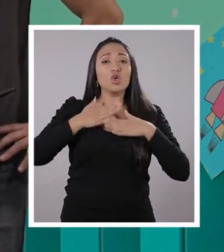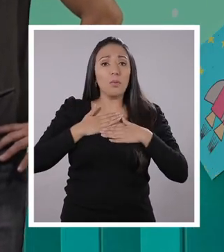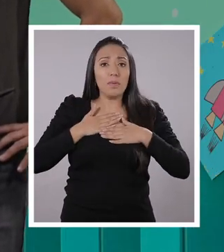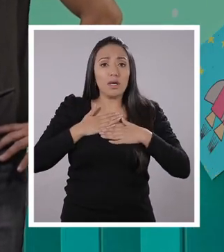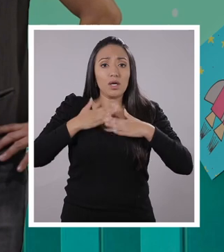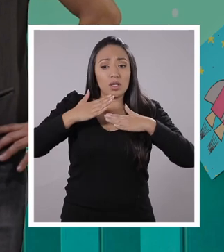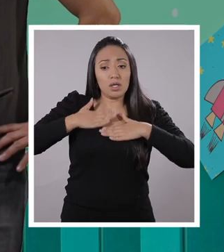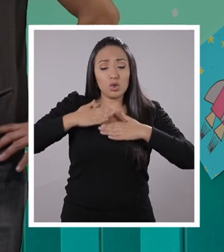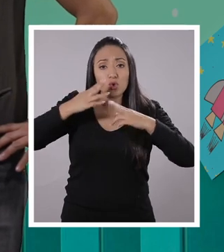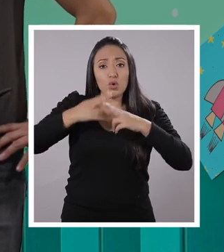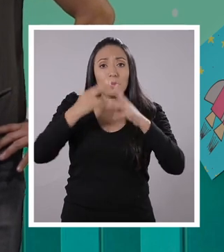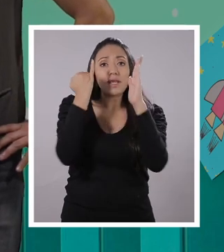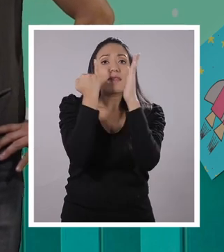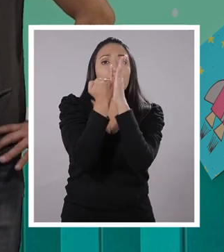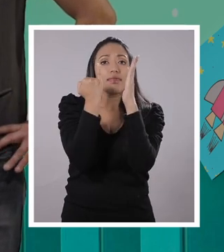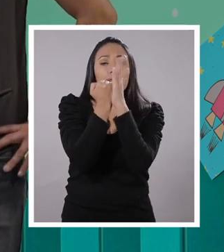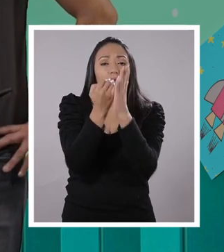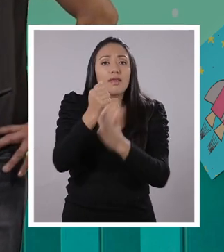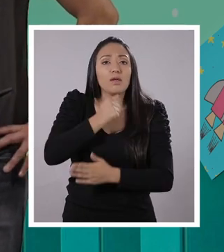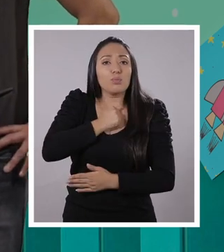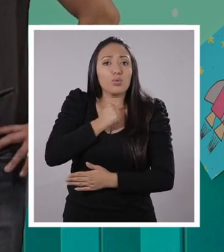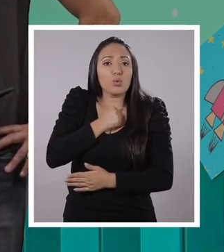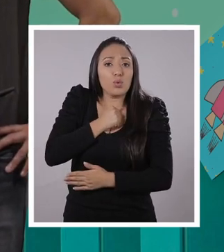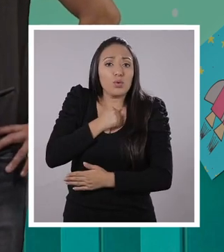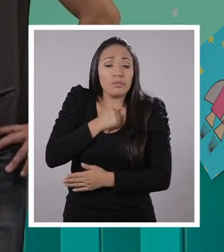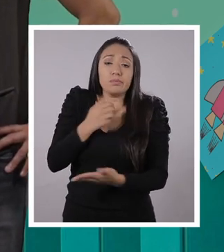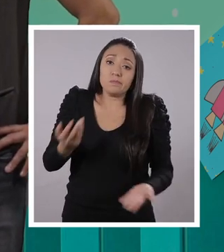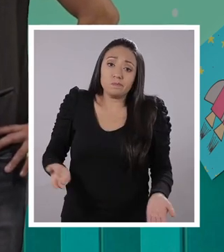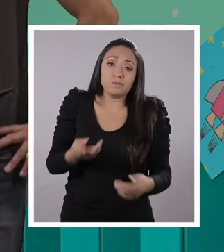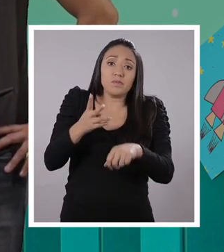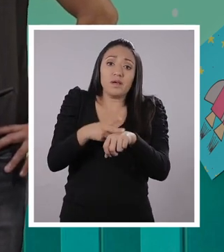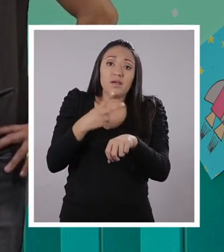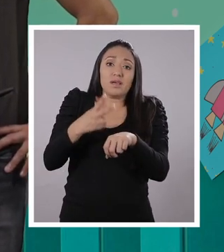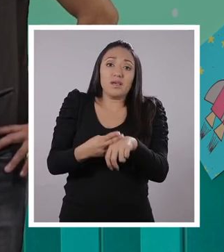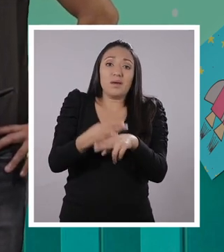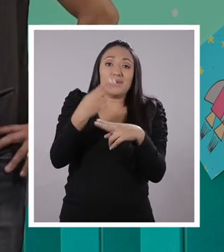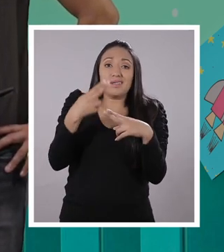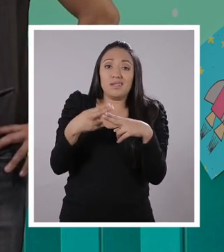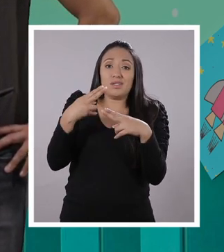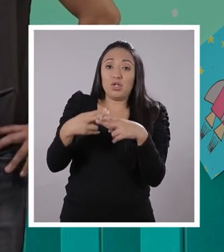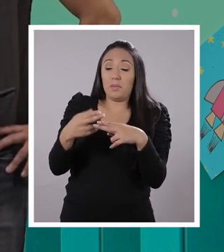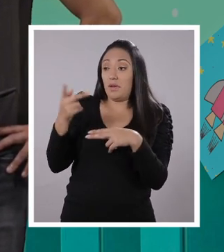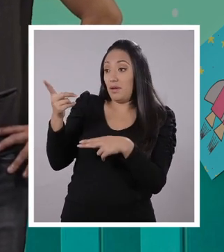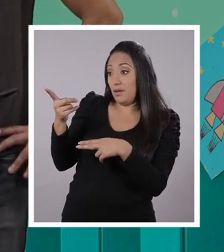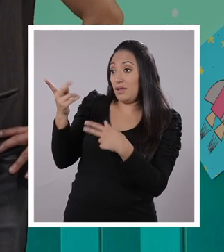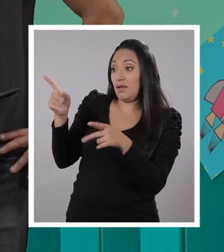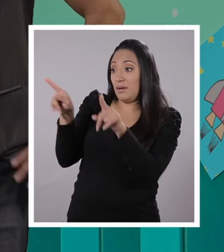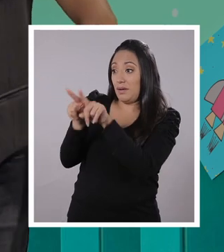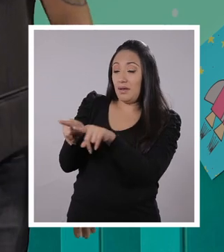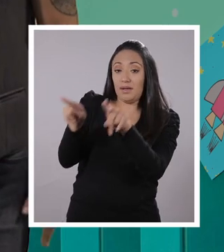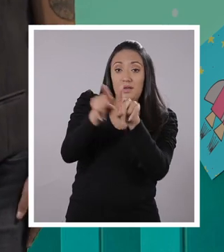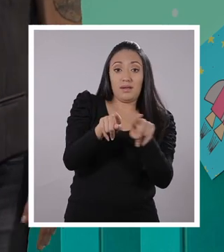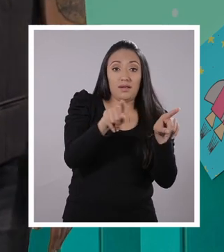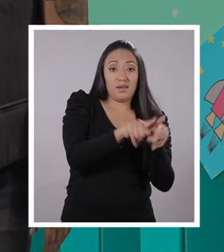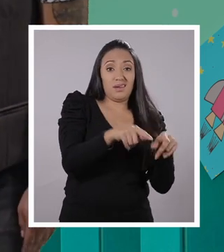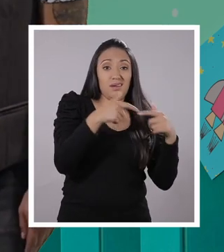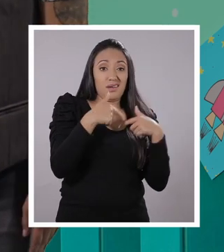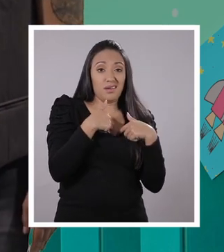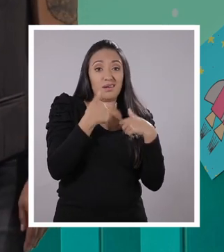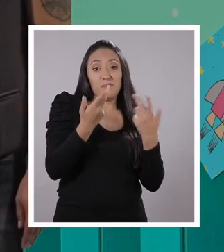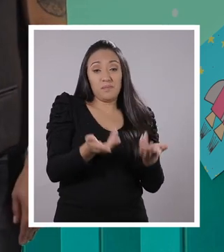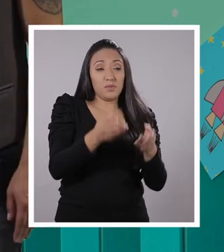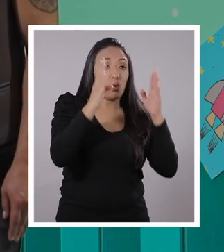nuestro nombre nos identifica! Y en ocasiones este nombre viene con una tradición así como la de Pancho y la mía, que tenemos